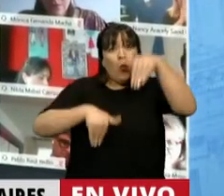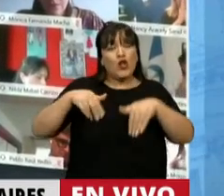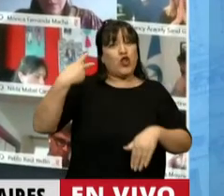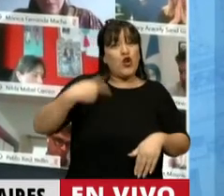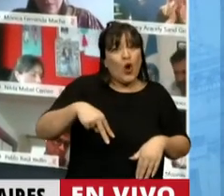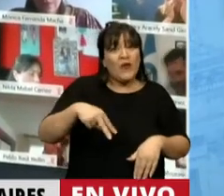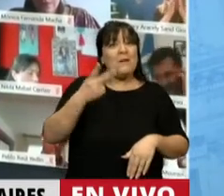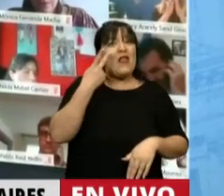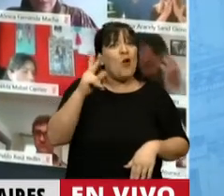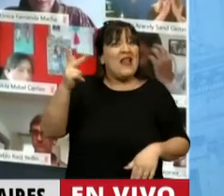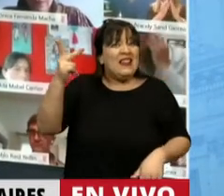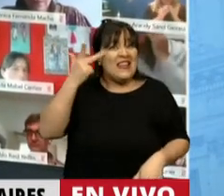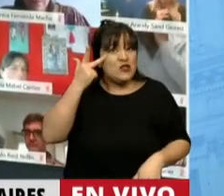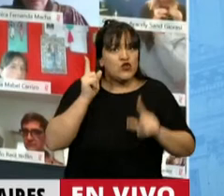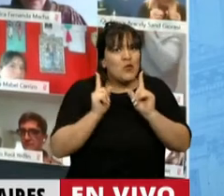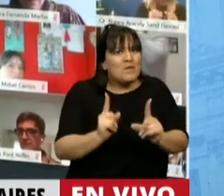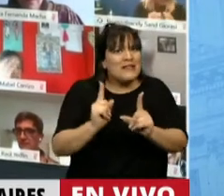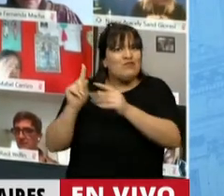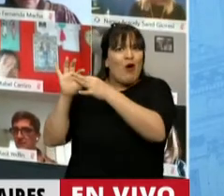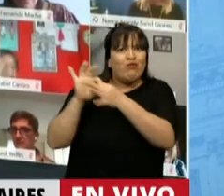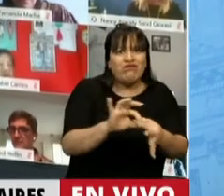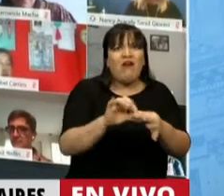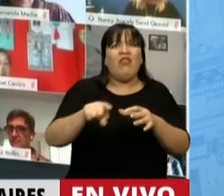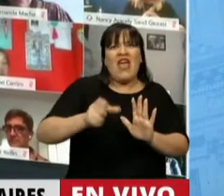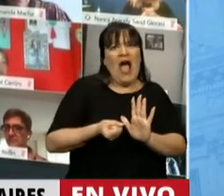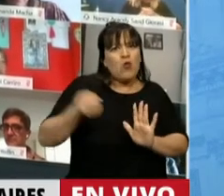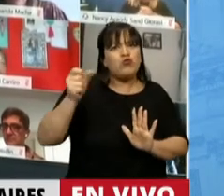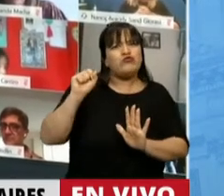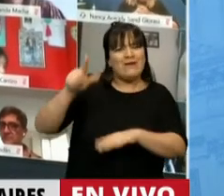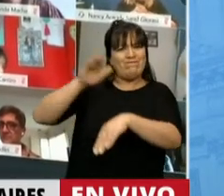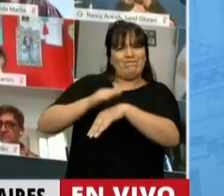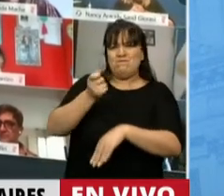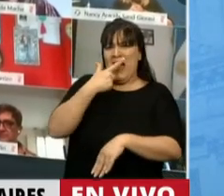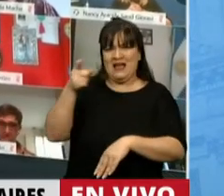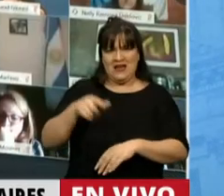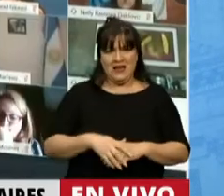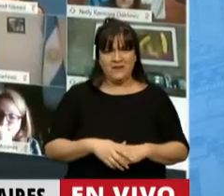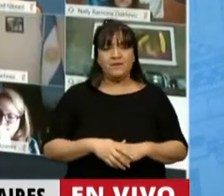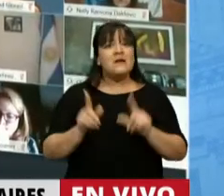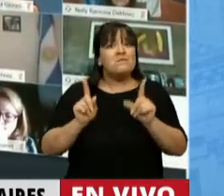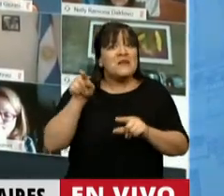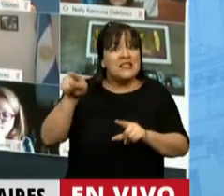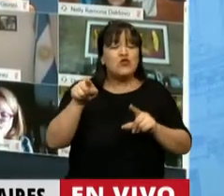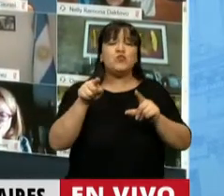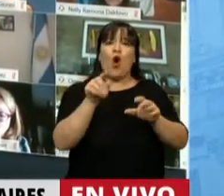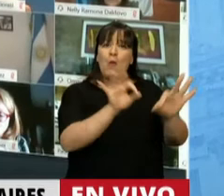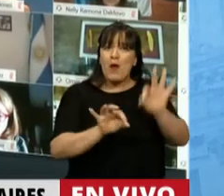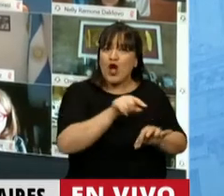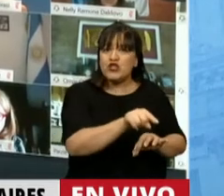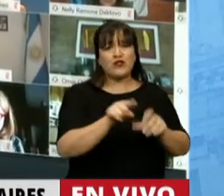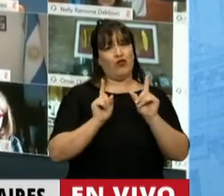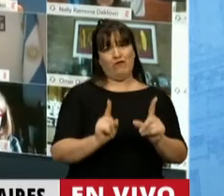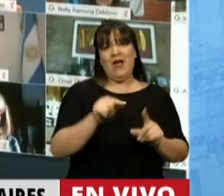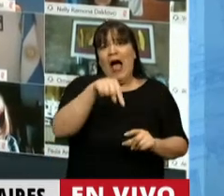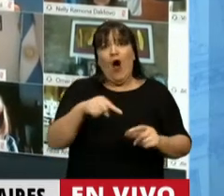2018, que era el presupuesto de ajuste macrista, con el cual sigue gobernando